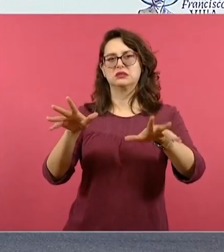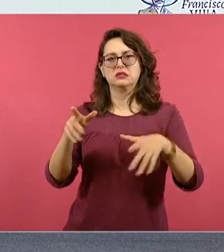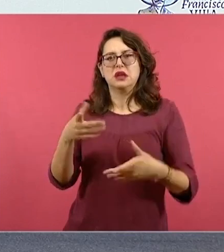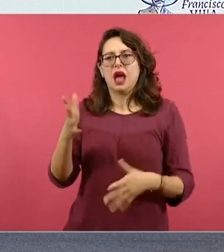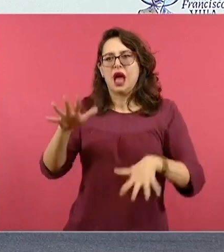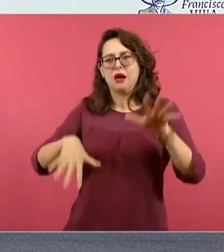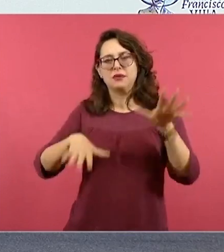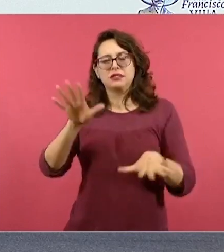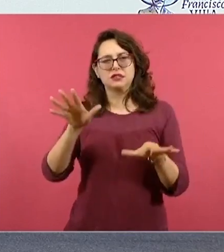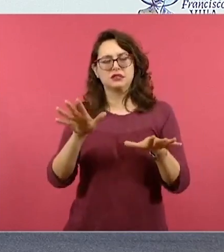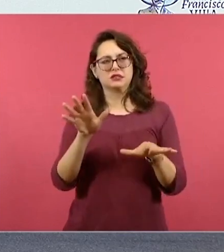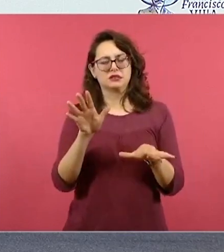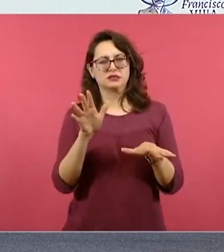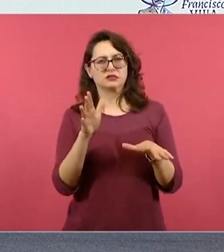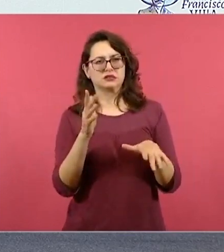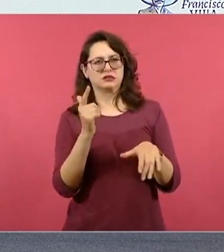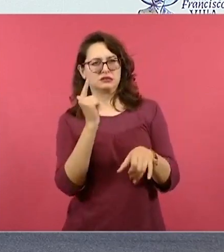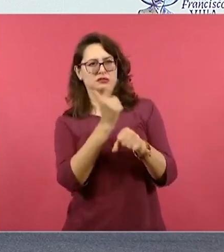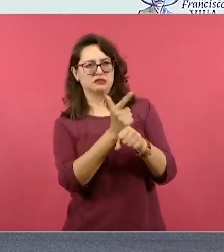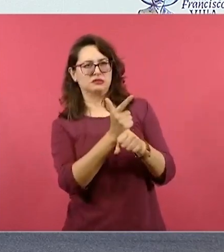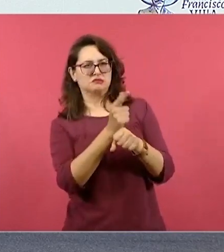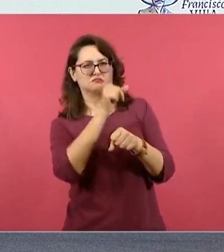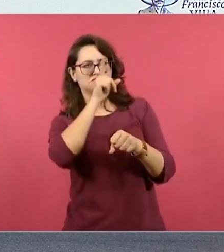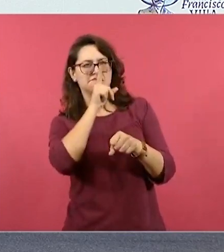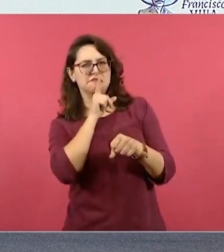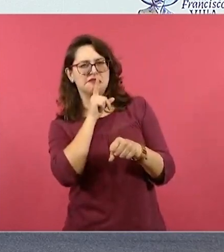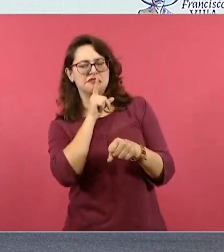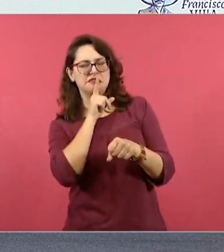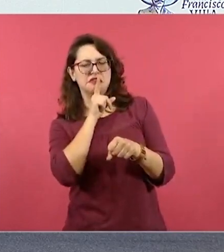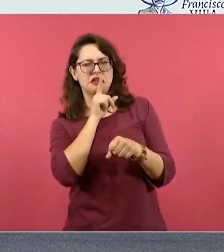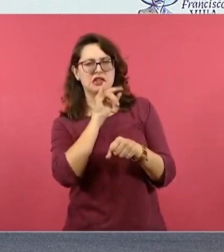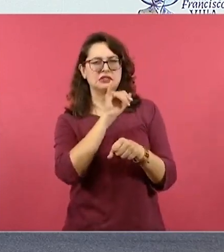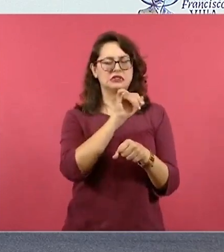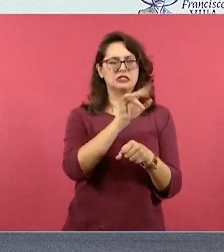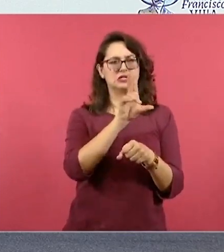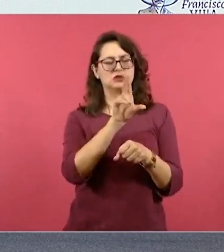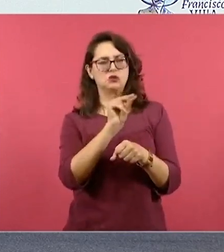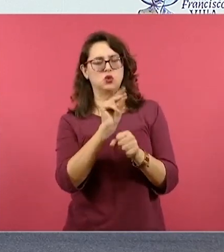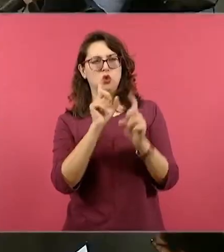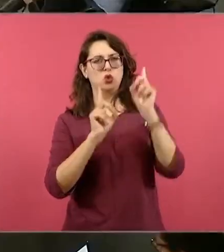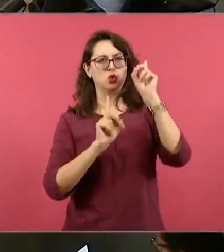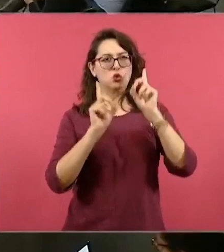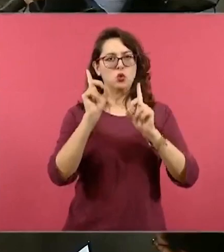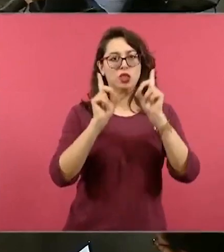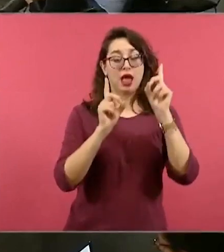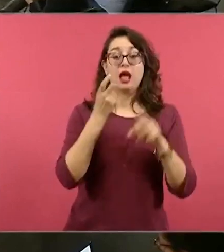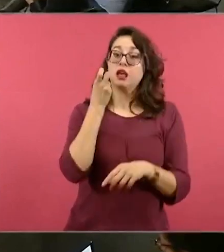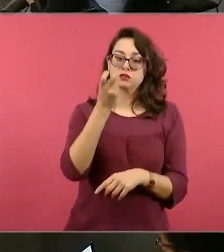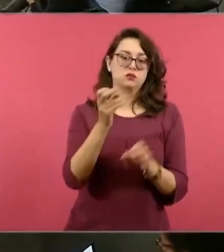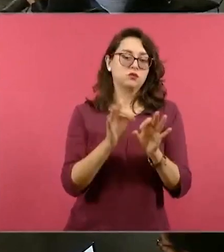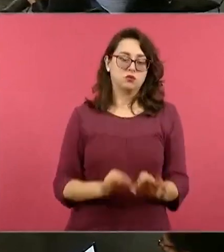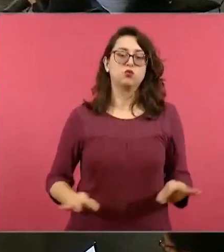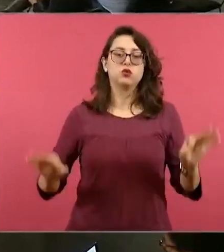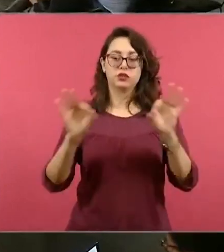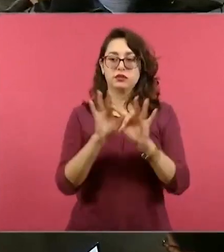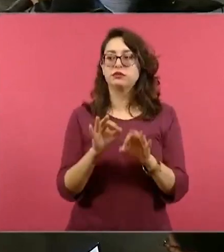perfilar ese combate a esa infodemia. La siguiente, por favor.